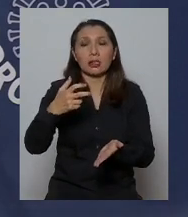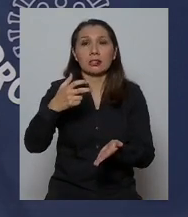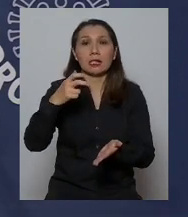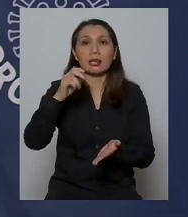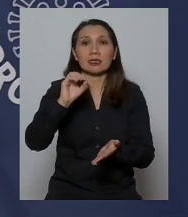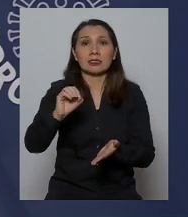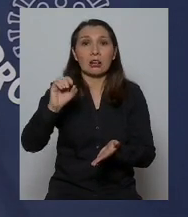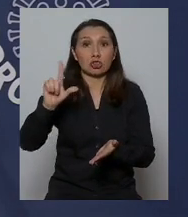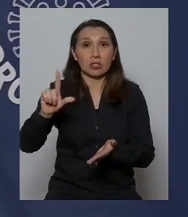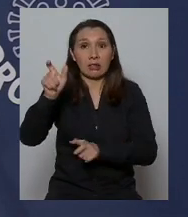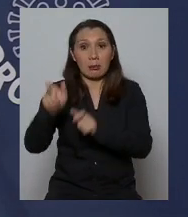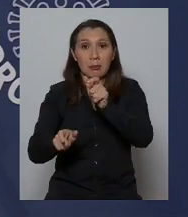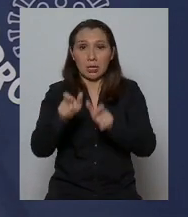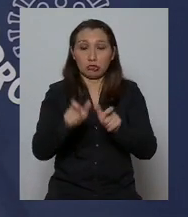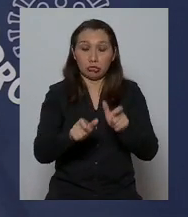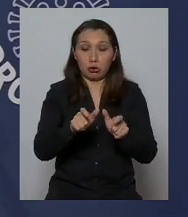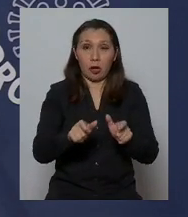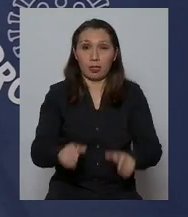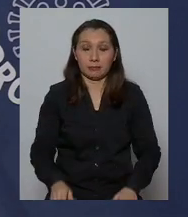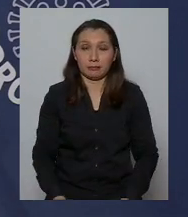8807 personas.